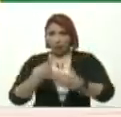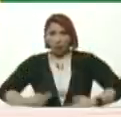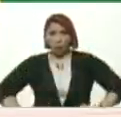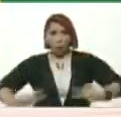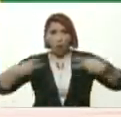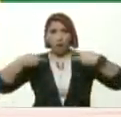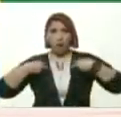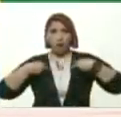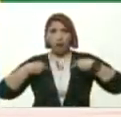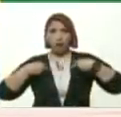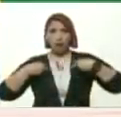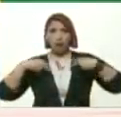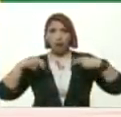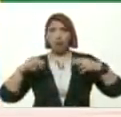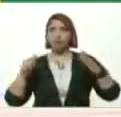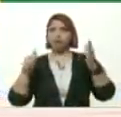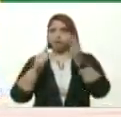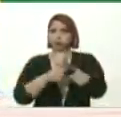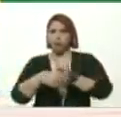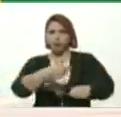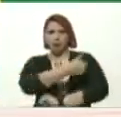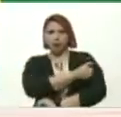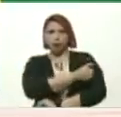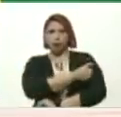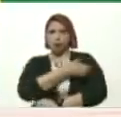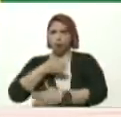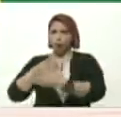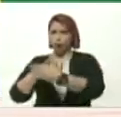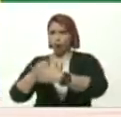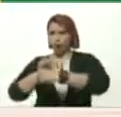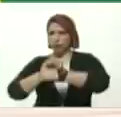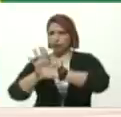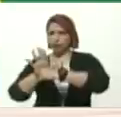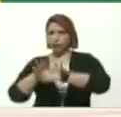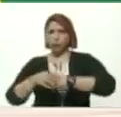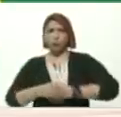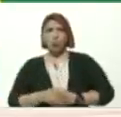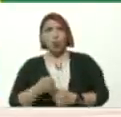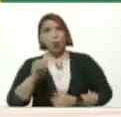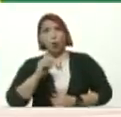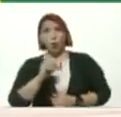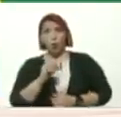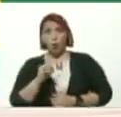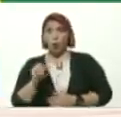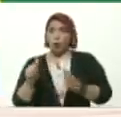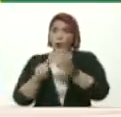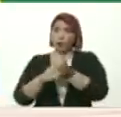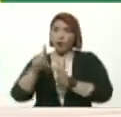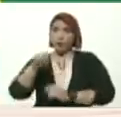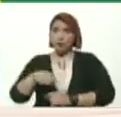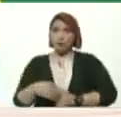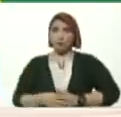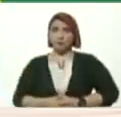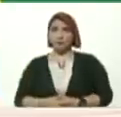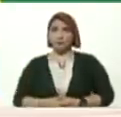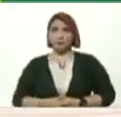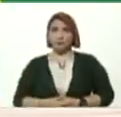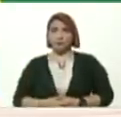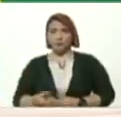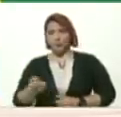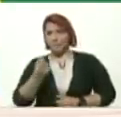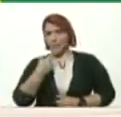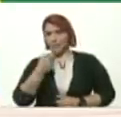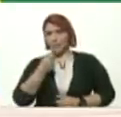Consiga la vacuna Definitiva Contra el coronavirus O consiga Además Las medicinas